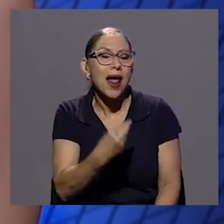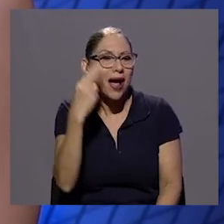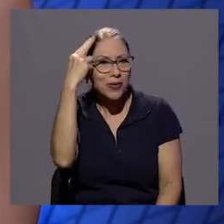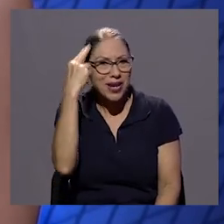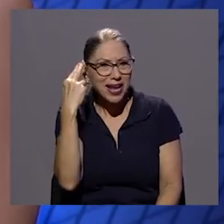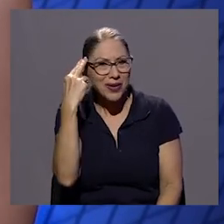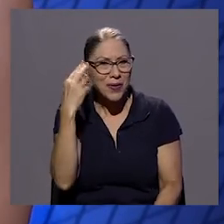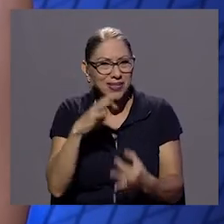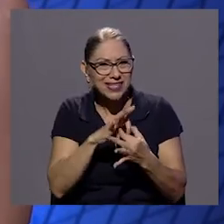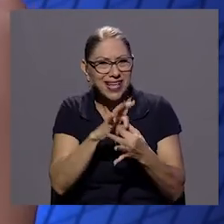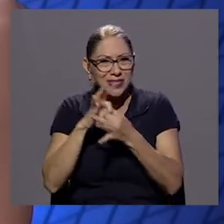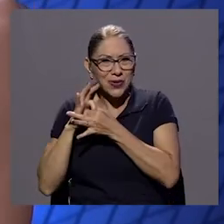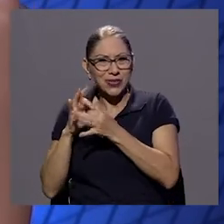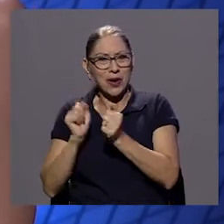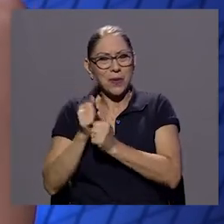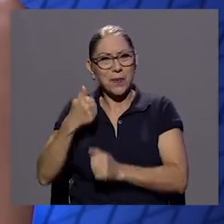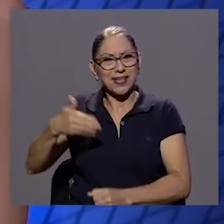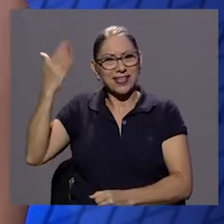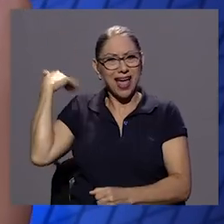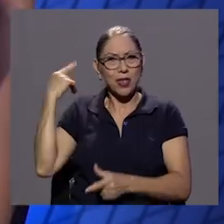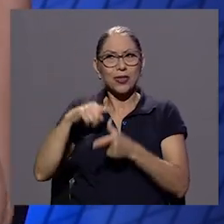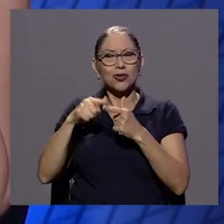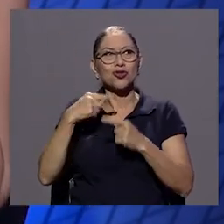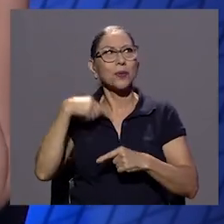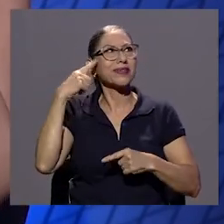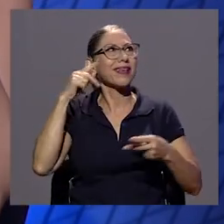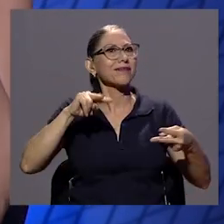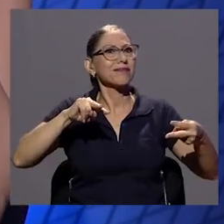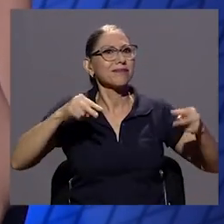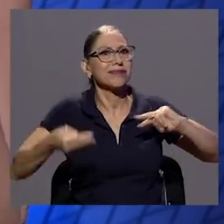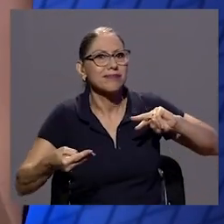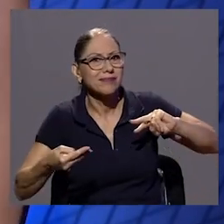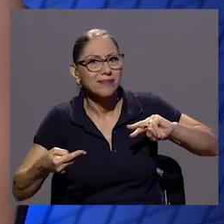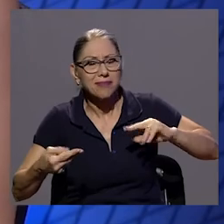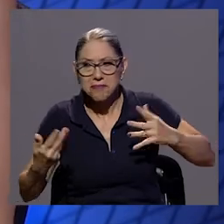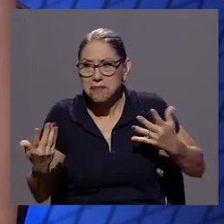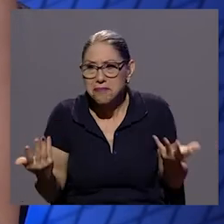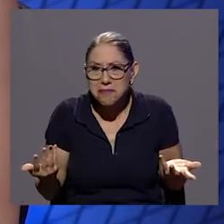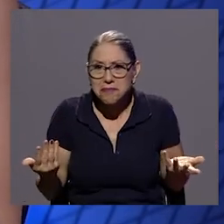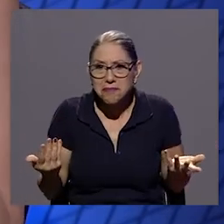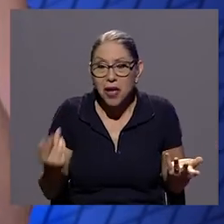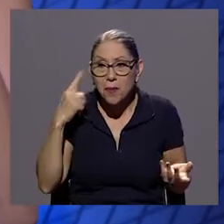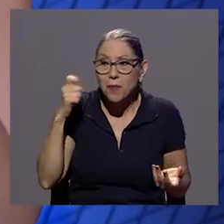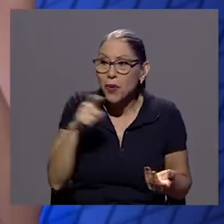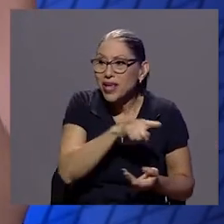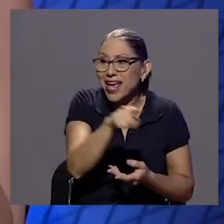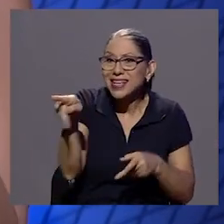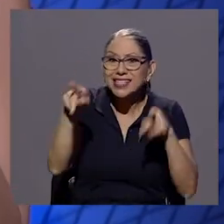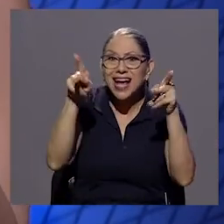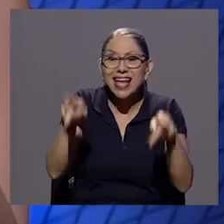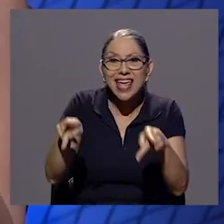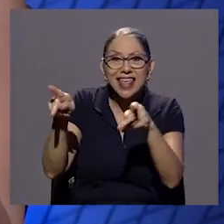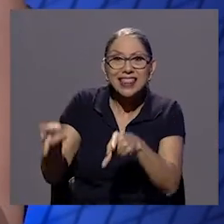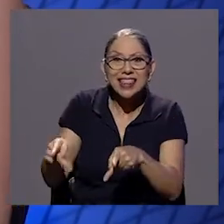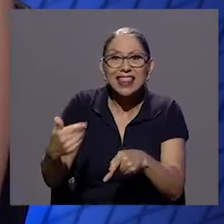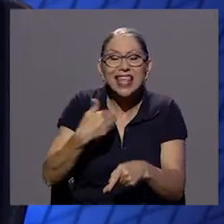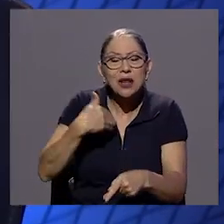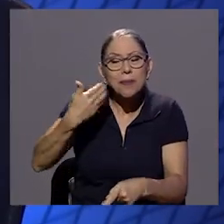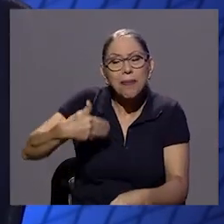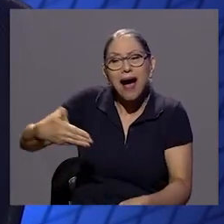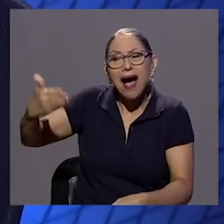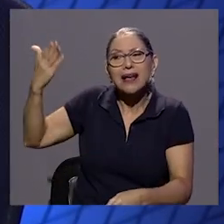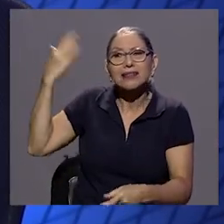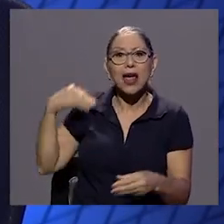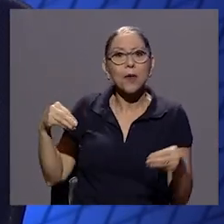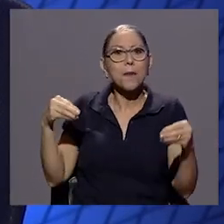y yo dije ¿por qué no le damos vuelta? ¿por qué no le damos vuelta? porque el pasado para esta gente está de cierta forma más vivo y por eso